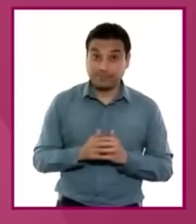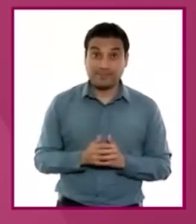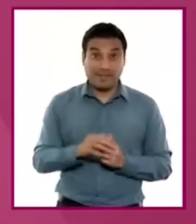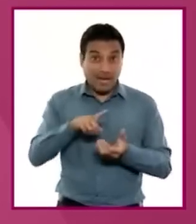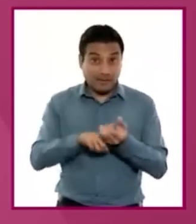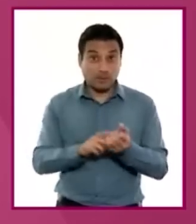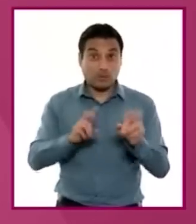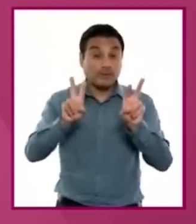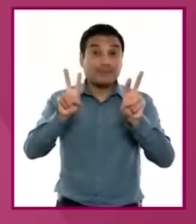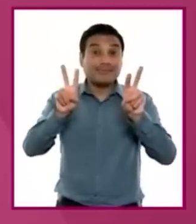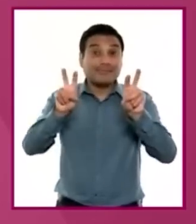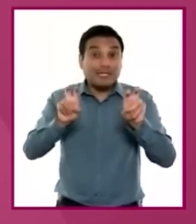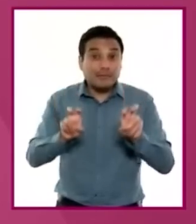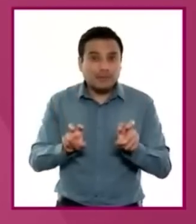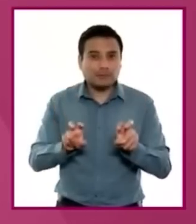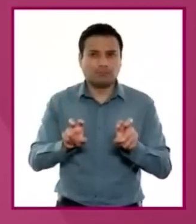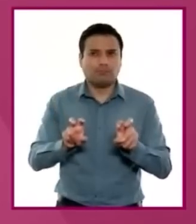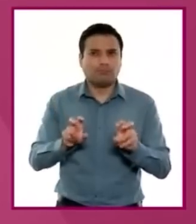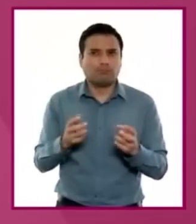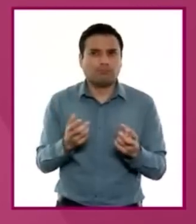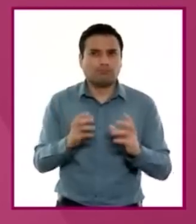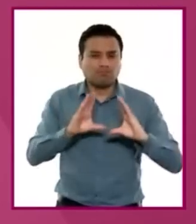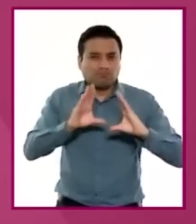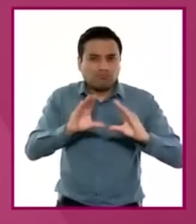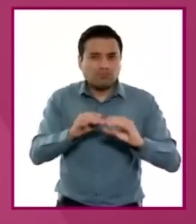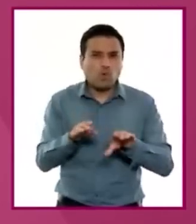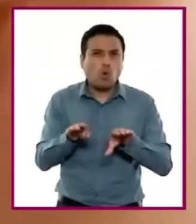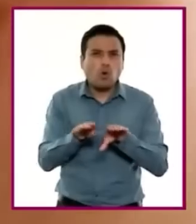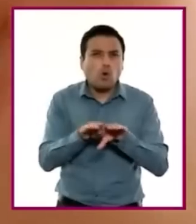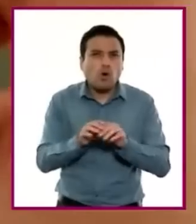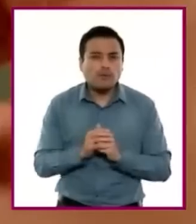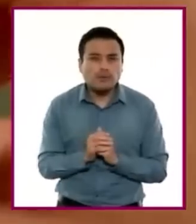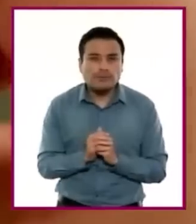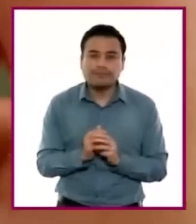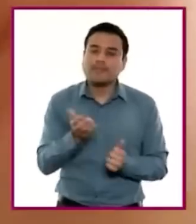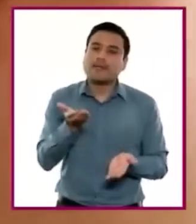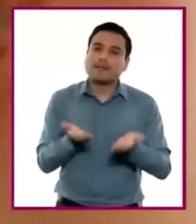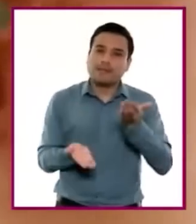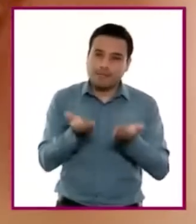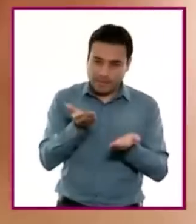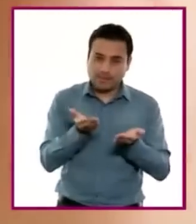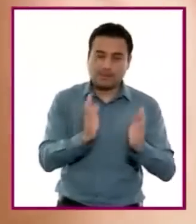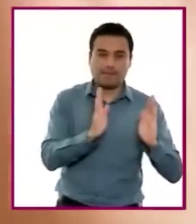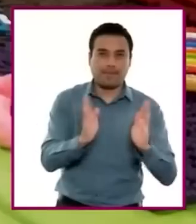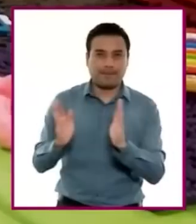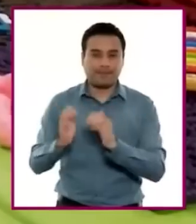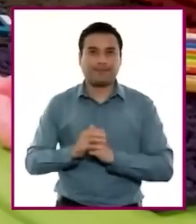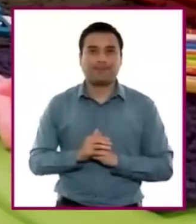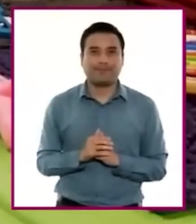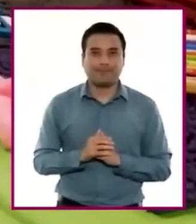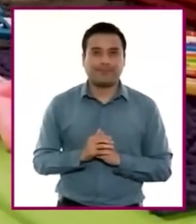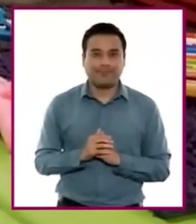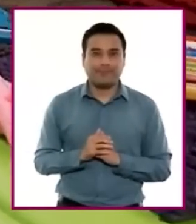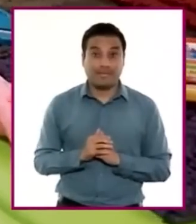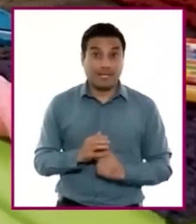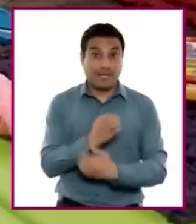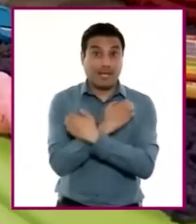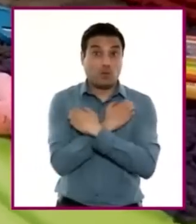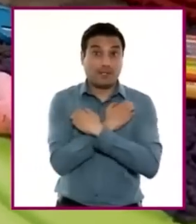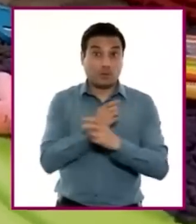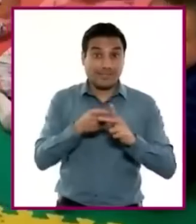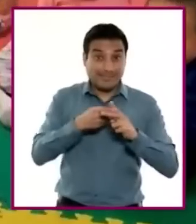de abordarlos se plantean de manera apropiada al nivel. En educación inicial, se centra principalmente en el